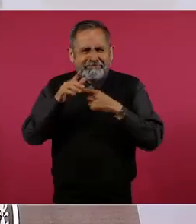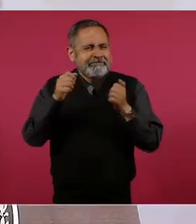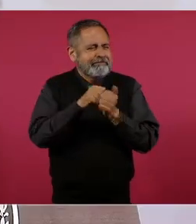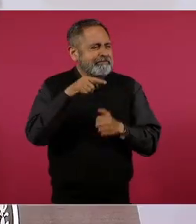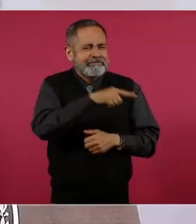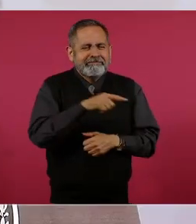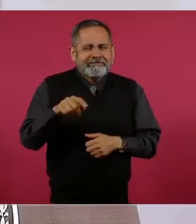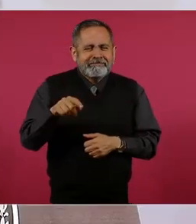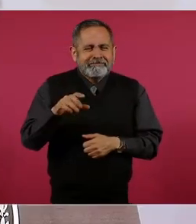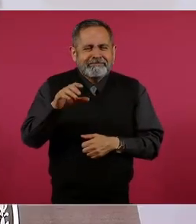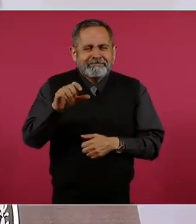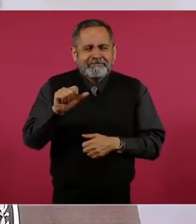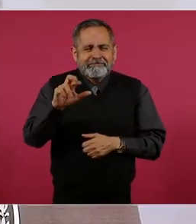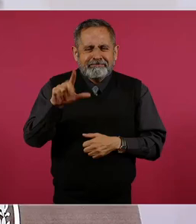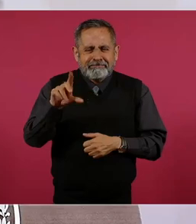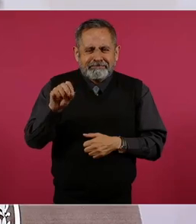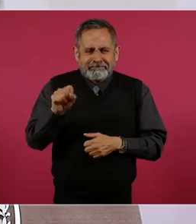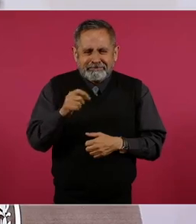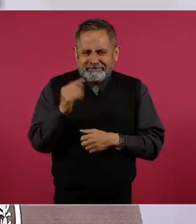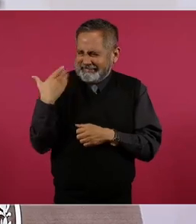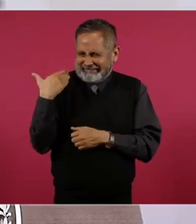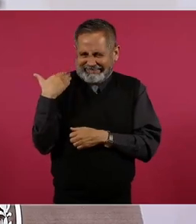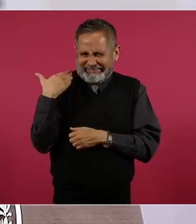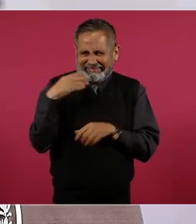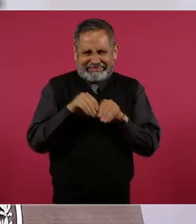Alarraqui.